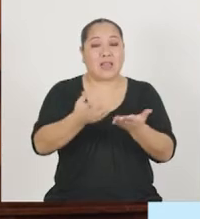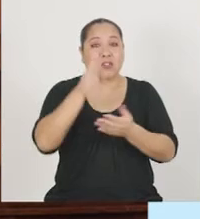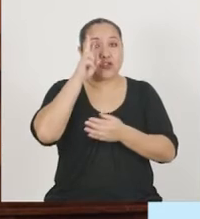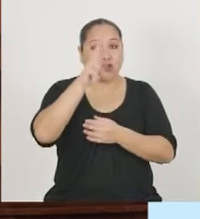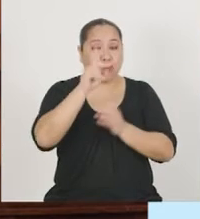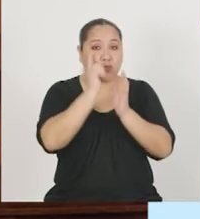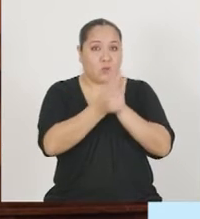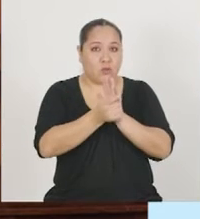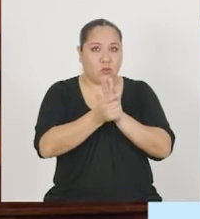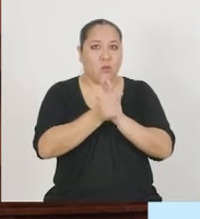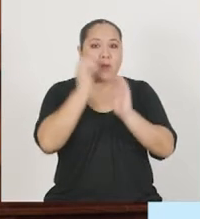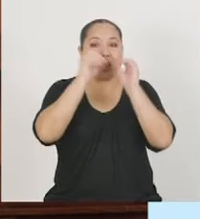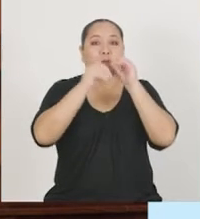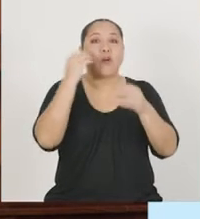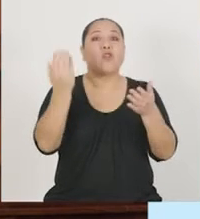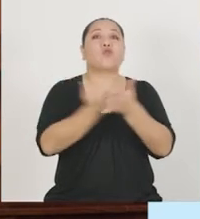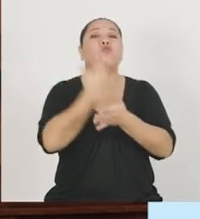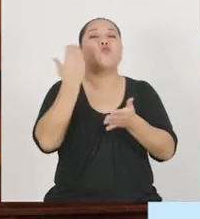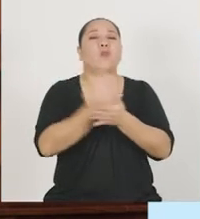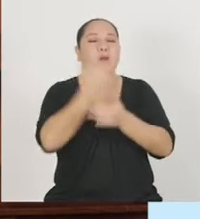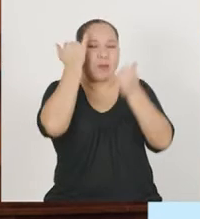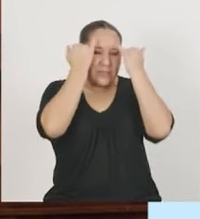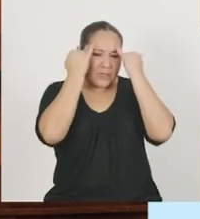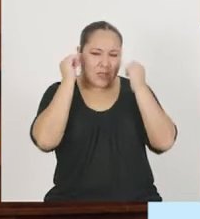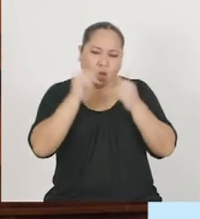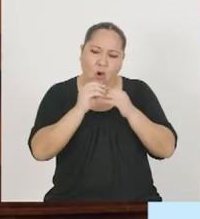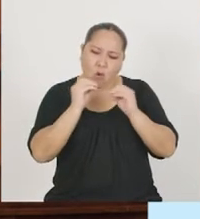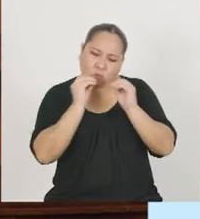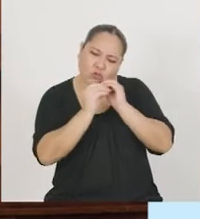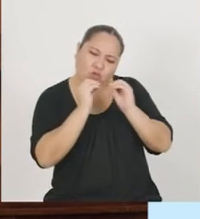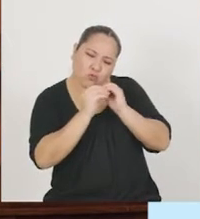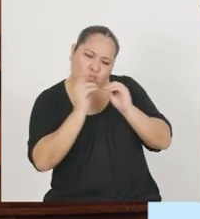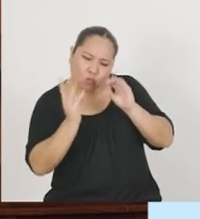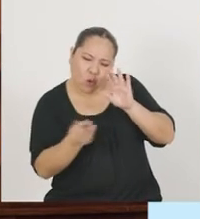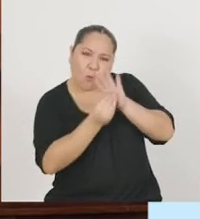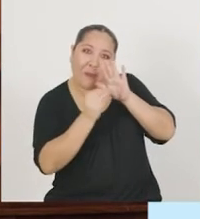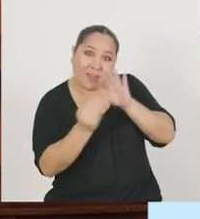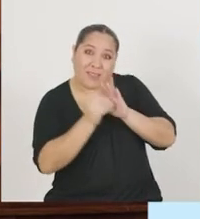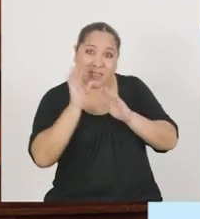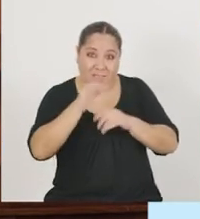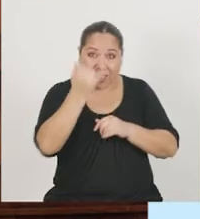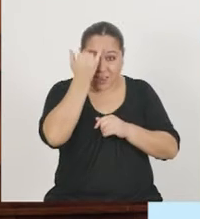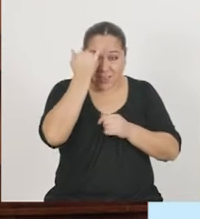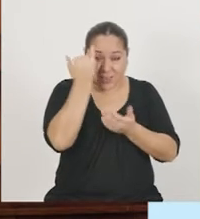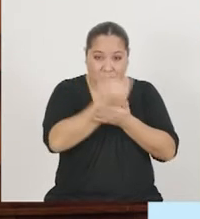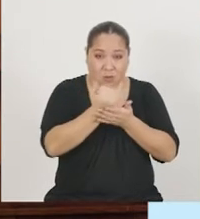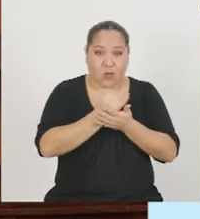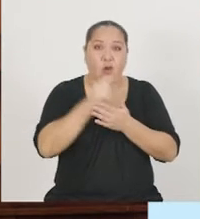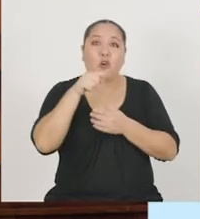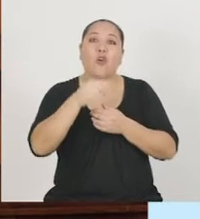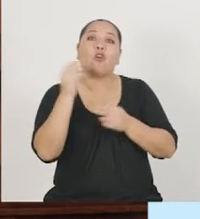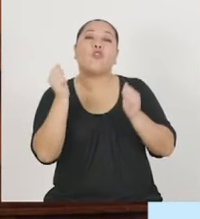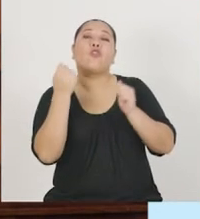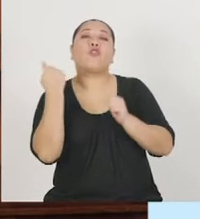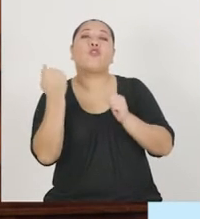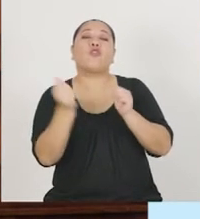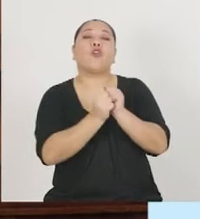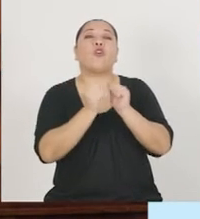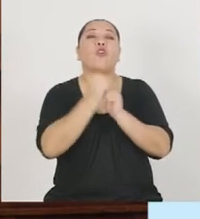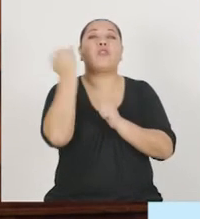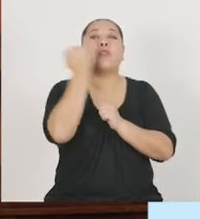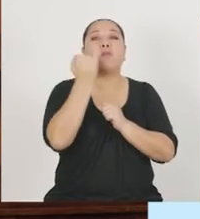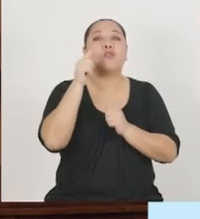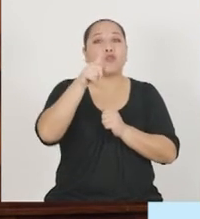dos minutos para que generen nuevas ideas o complementen las de su compañero. Solo a través de dibujos,